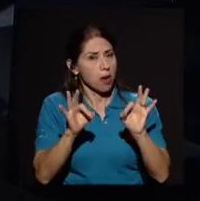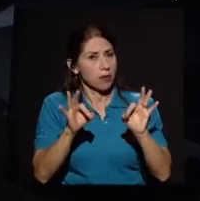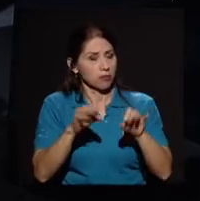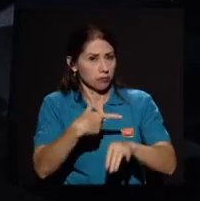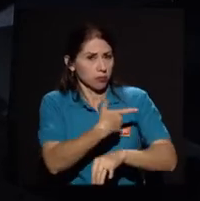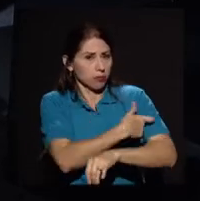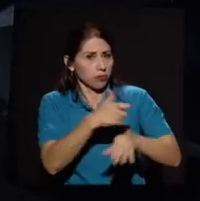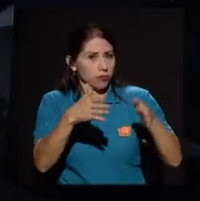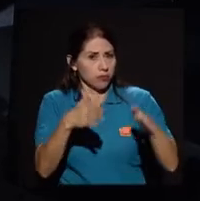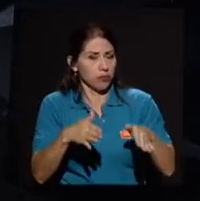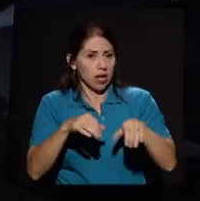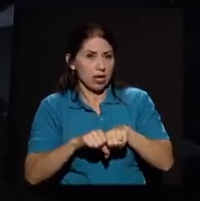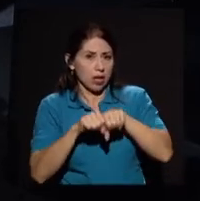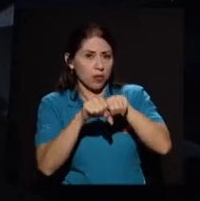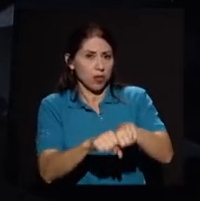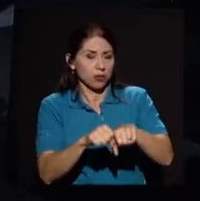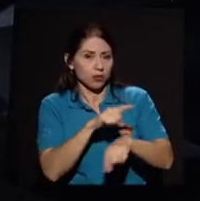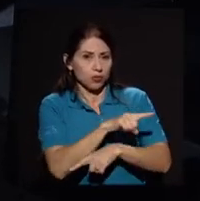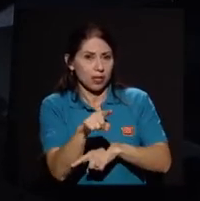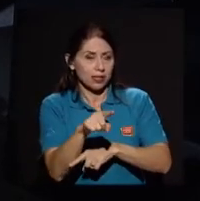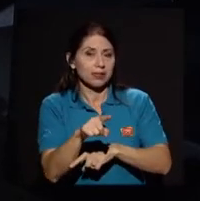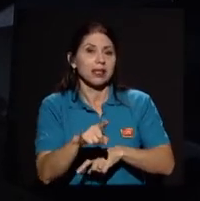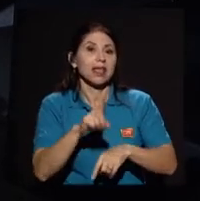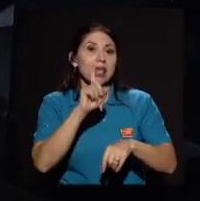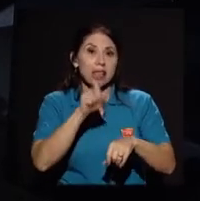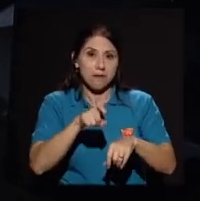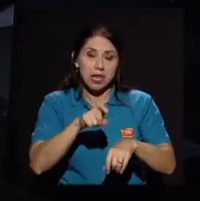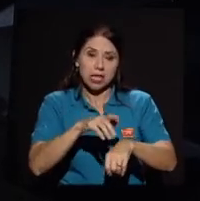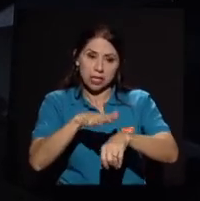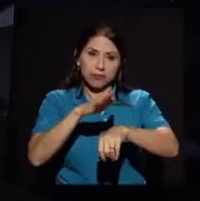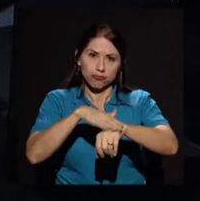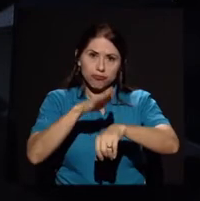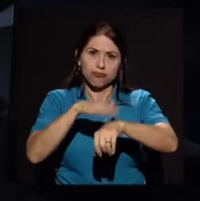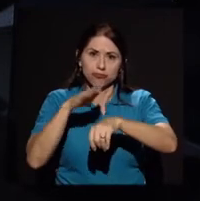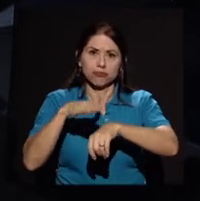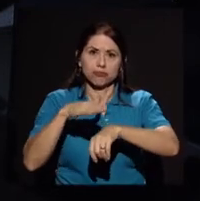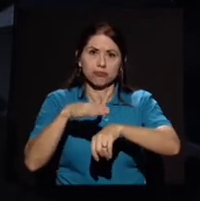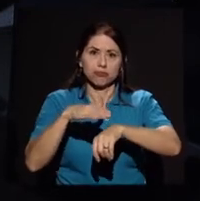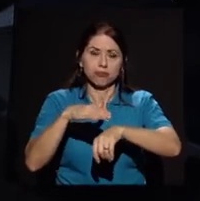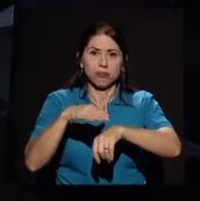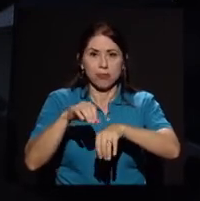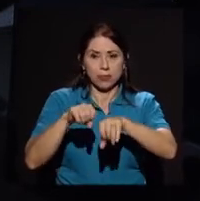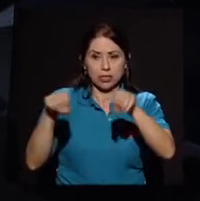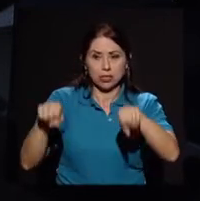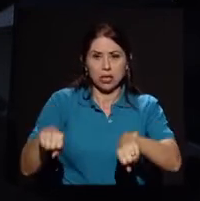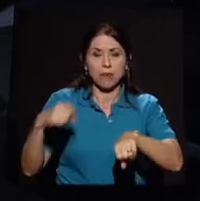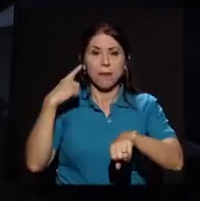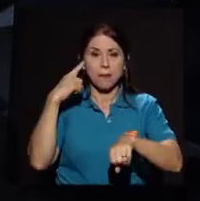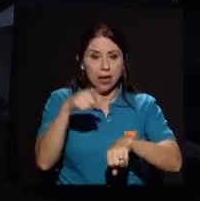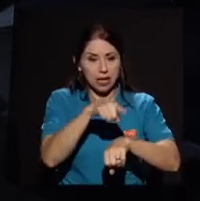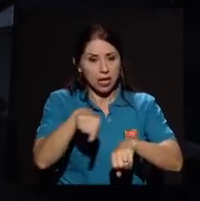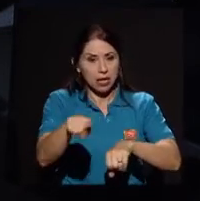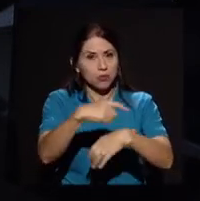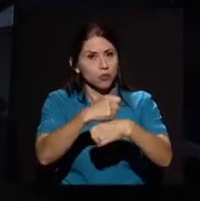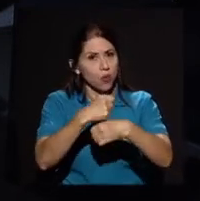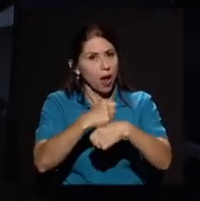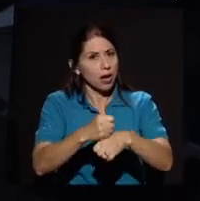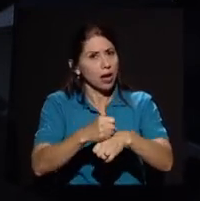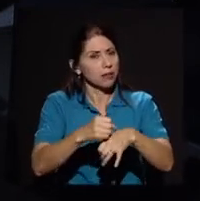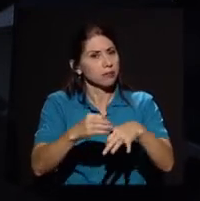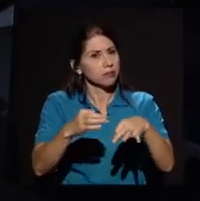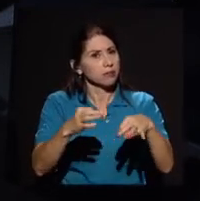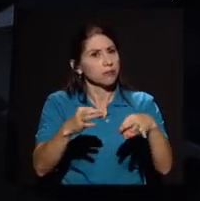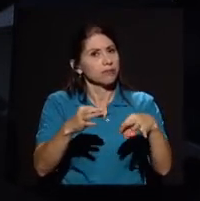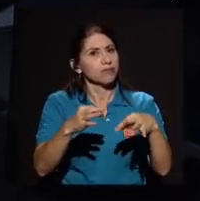estar autorizados por los sistemas para que lo hicieran con toda, no con